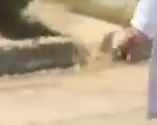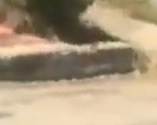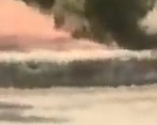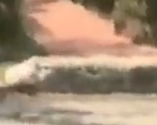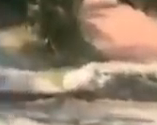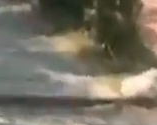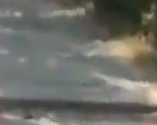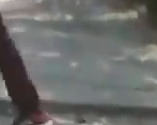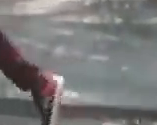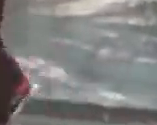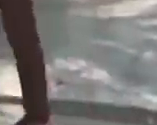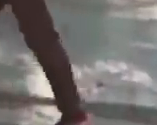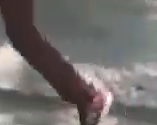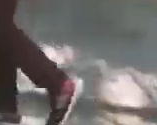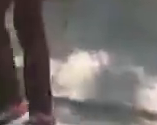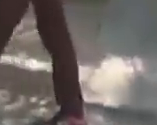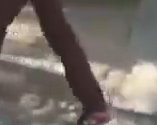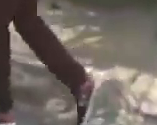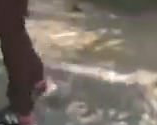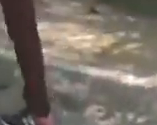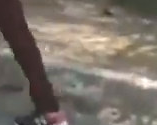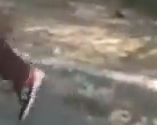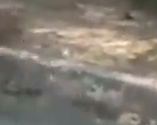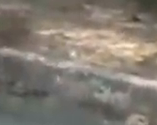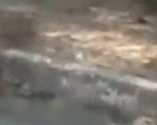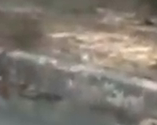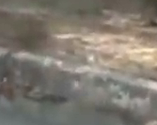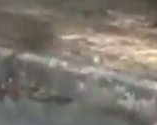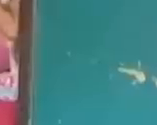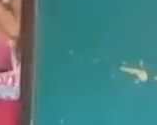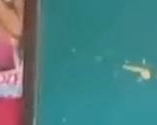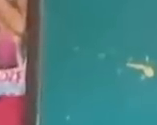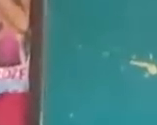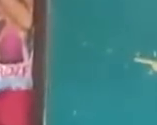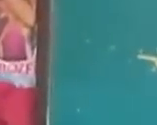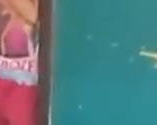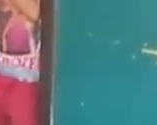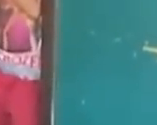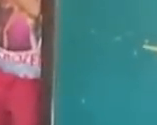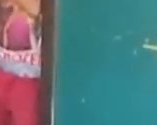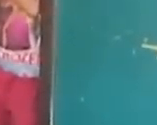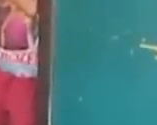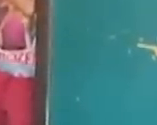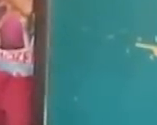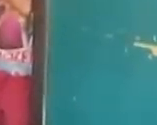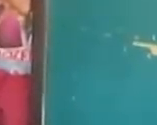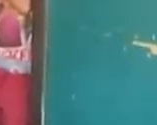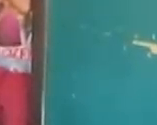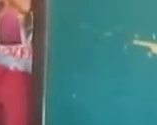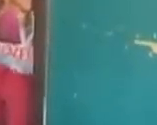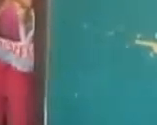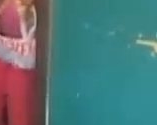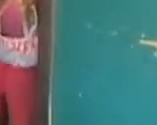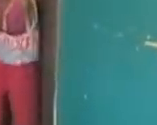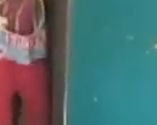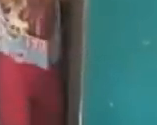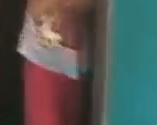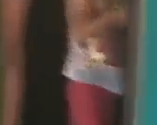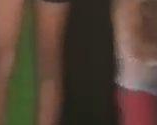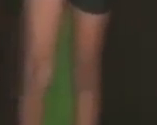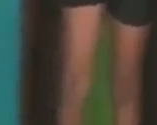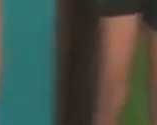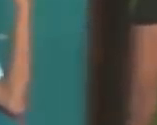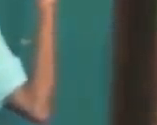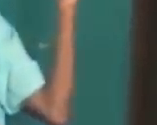Buscan en cada rincón, como sabuesos, casa por casa, realizan la prueba del COVID-19. Un sintomatología de gripe, tos,